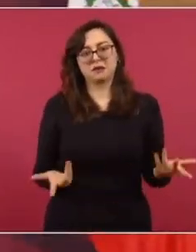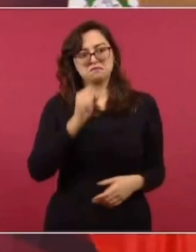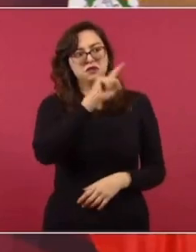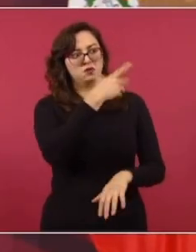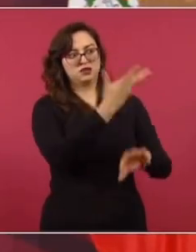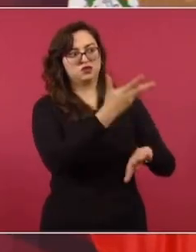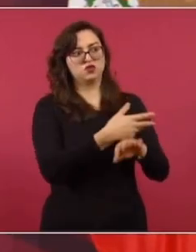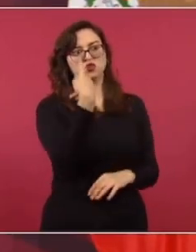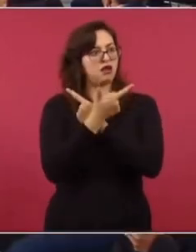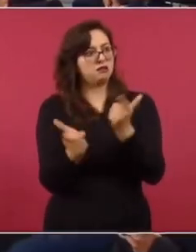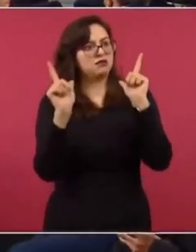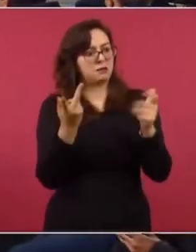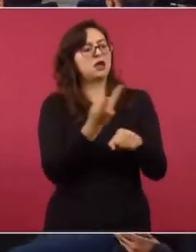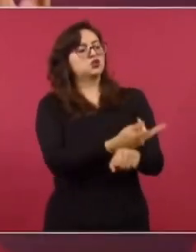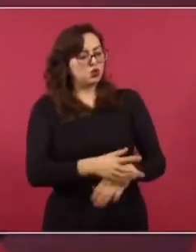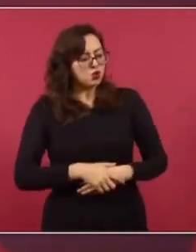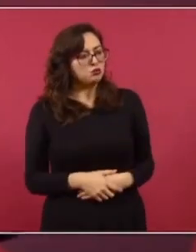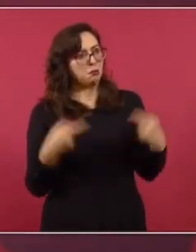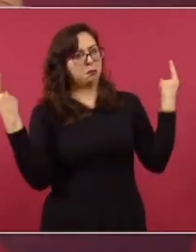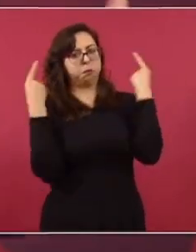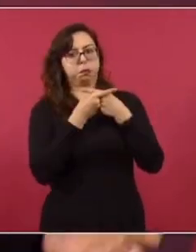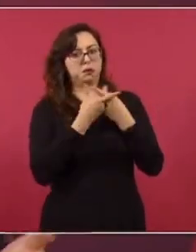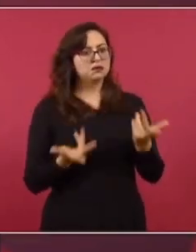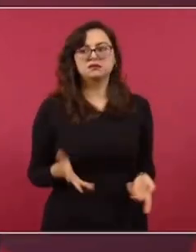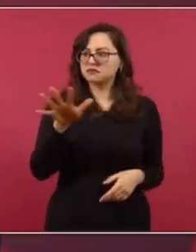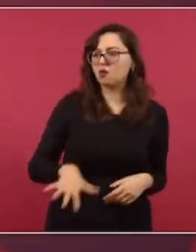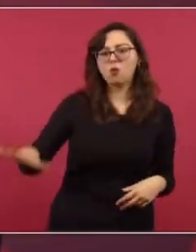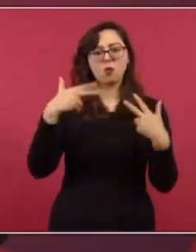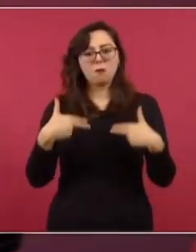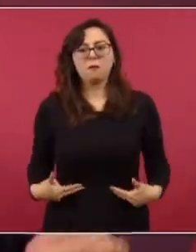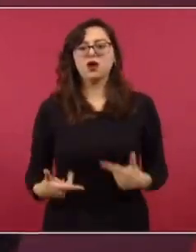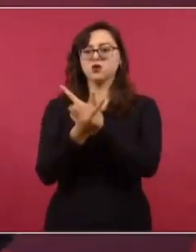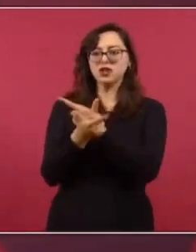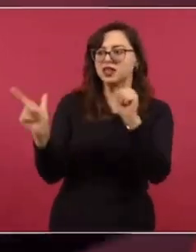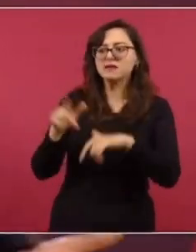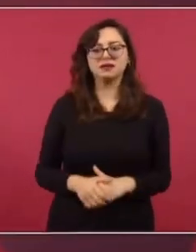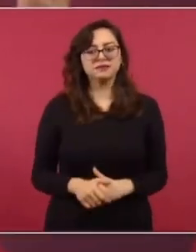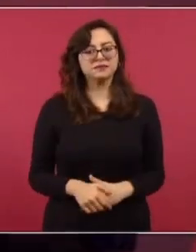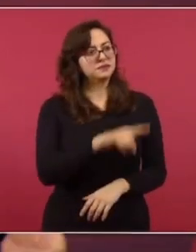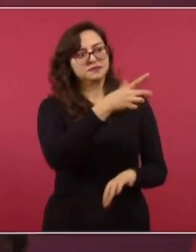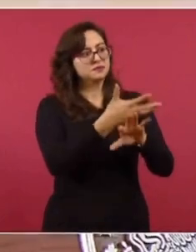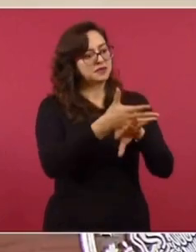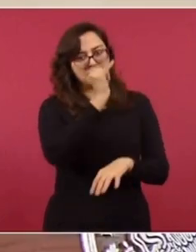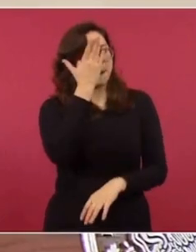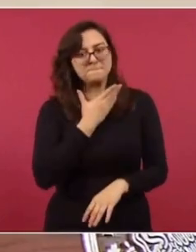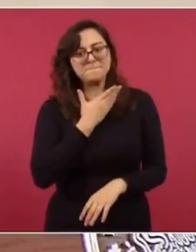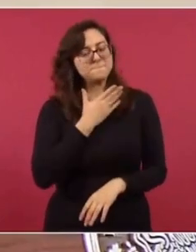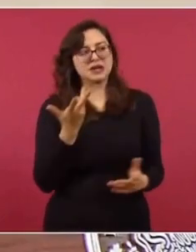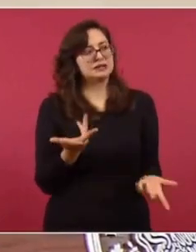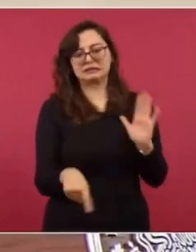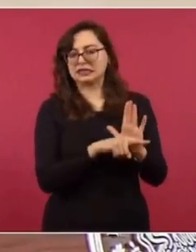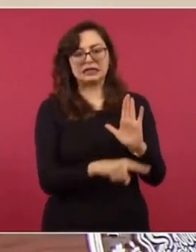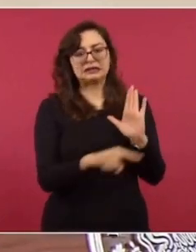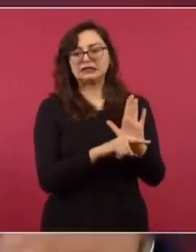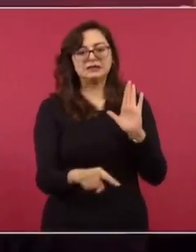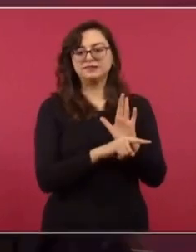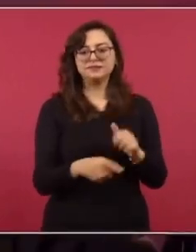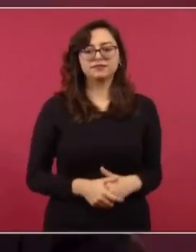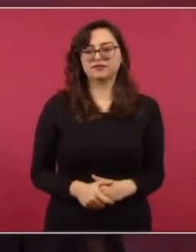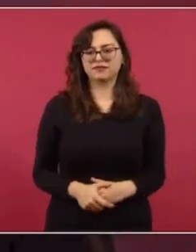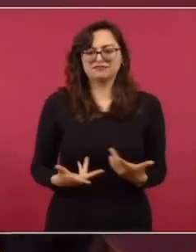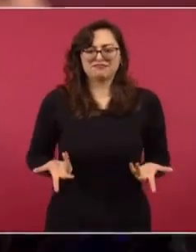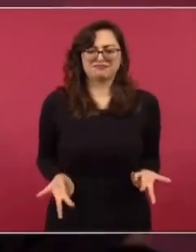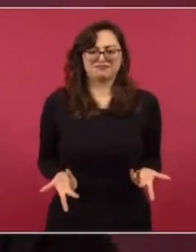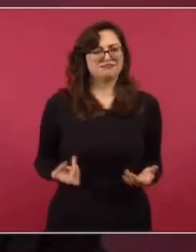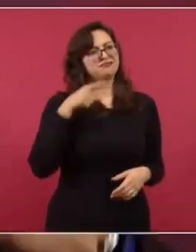a las dignidades humanas. Eso, en vez de ayudar a la imagen de Estados Unidos, lo digo con todo respeto, le afecta cómo se va a estar